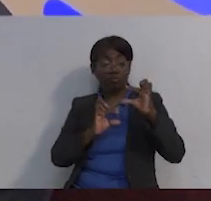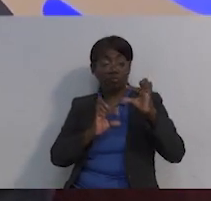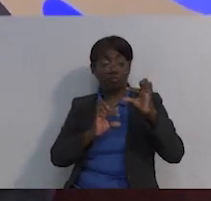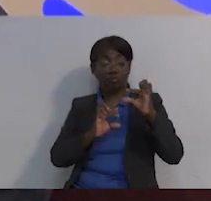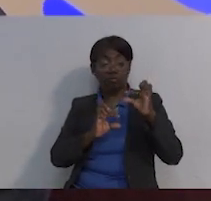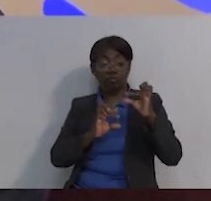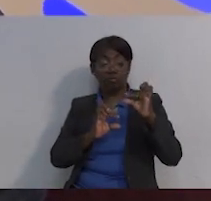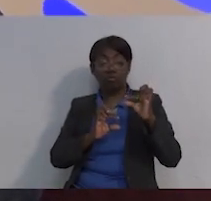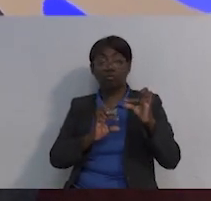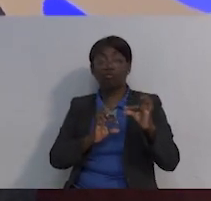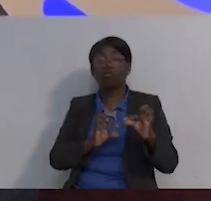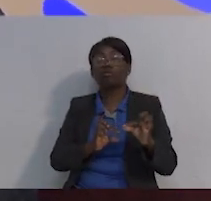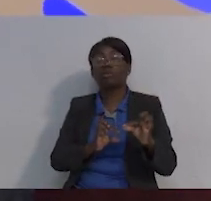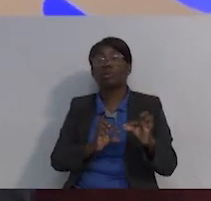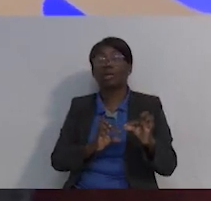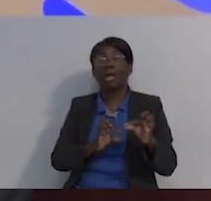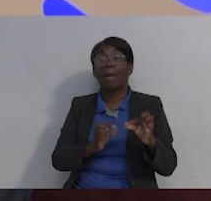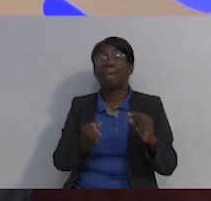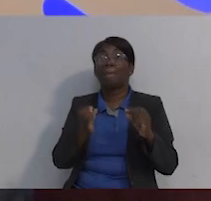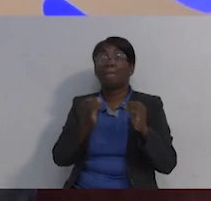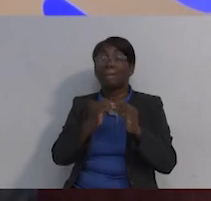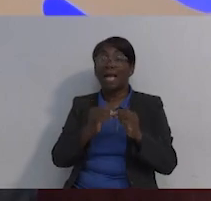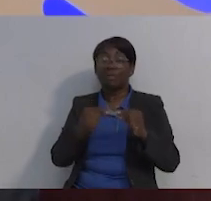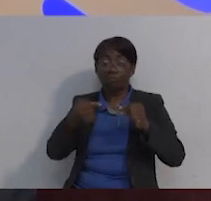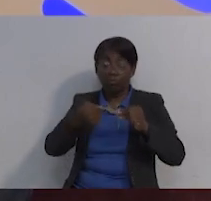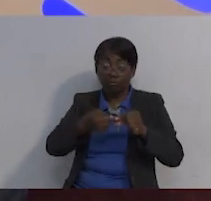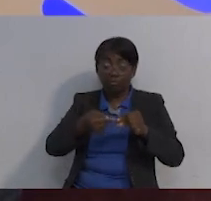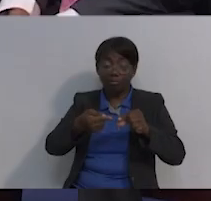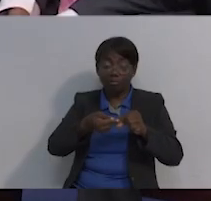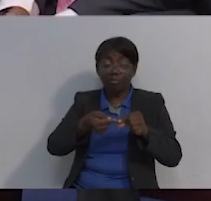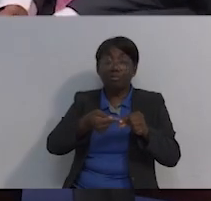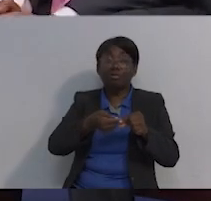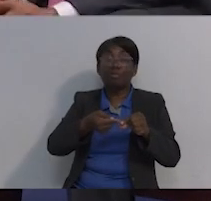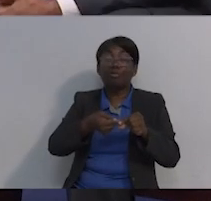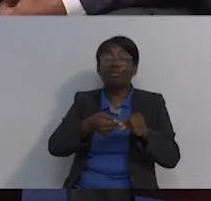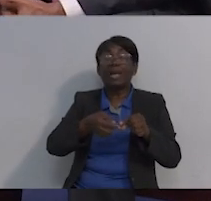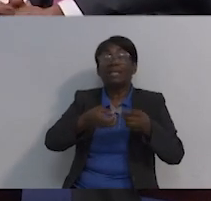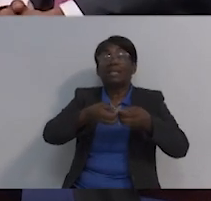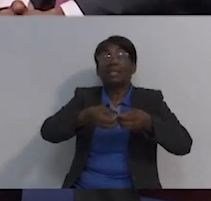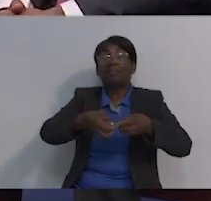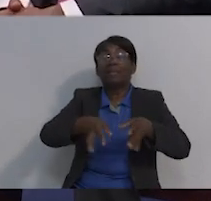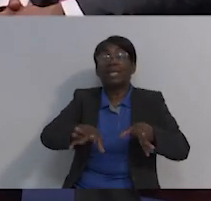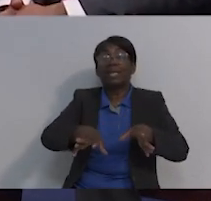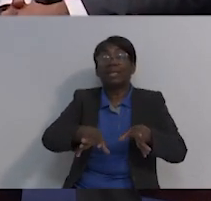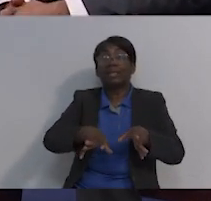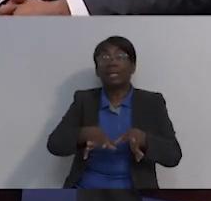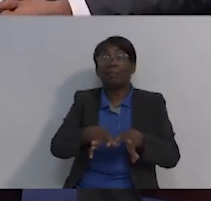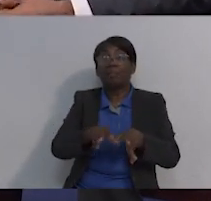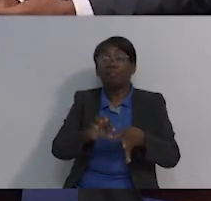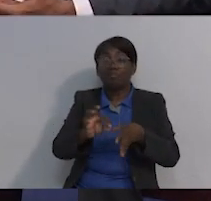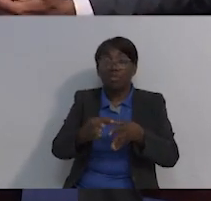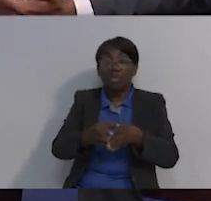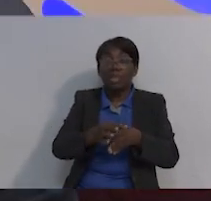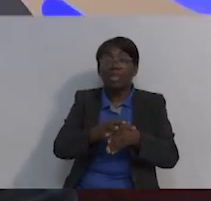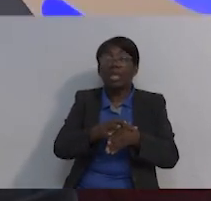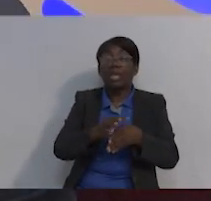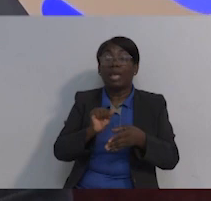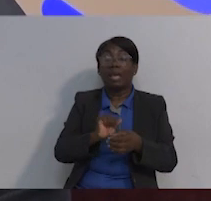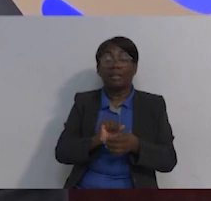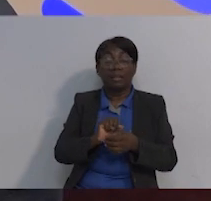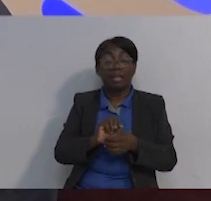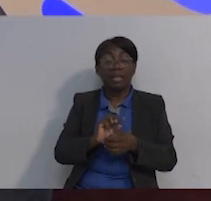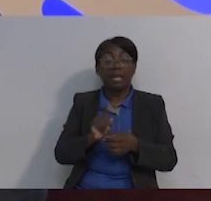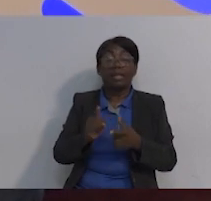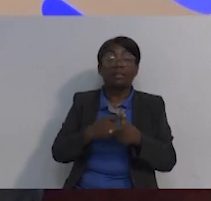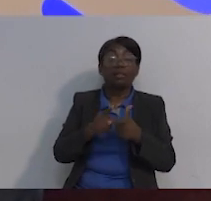perdiendo la capacidad de que le puedas accesar a ellas. ¿Y con eso puede hacer...? Por supuesto, digamos, en lugar de